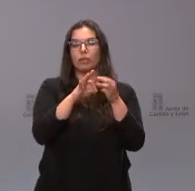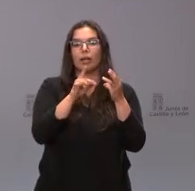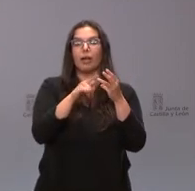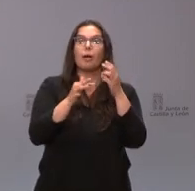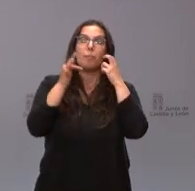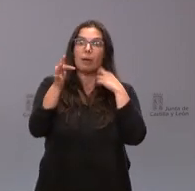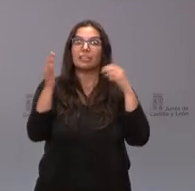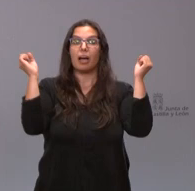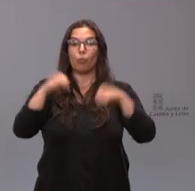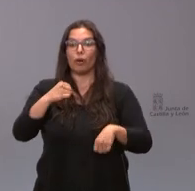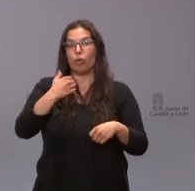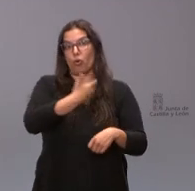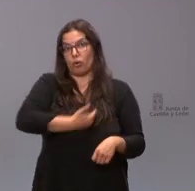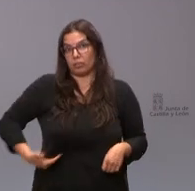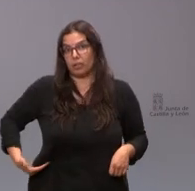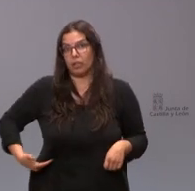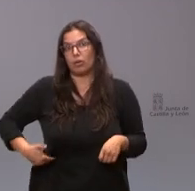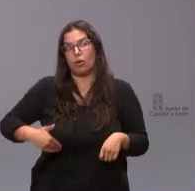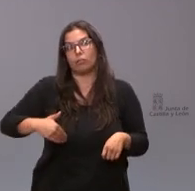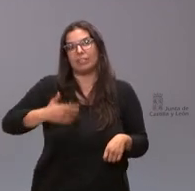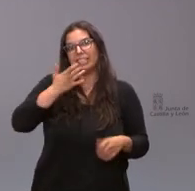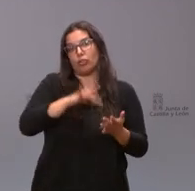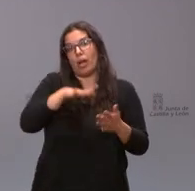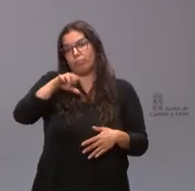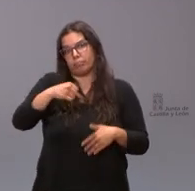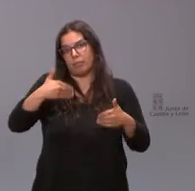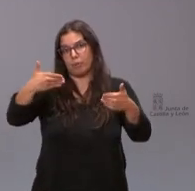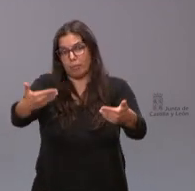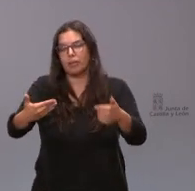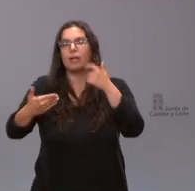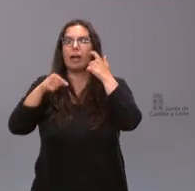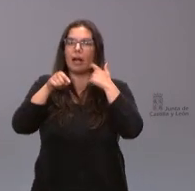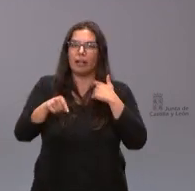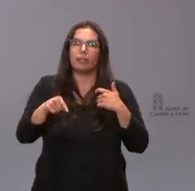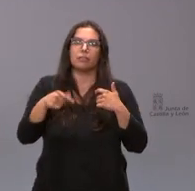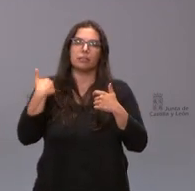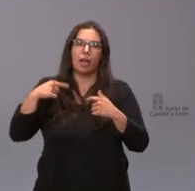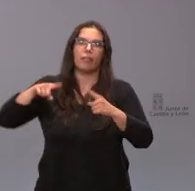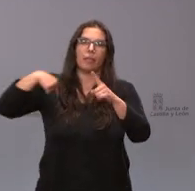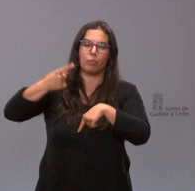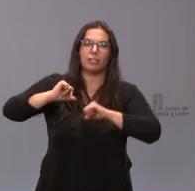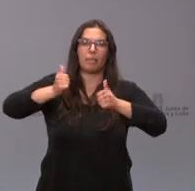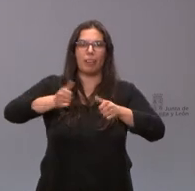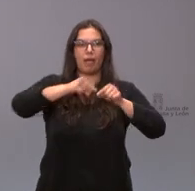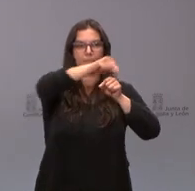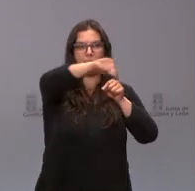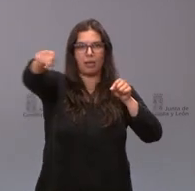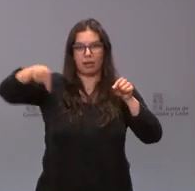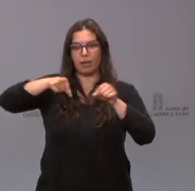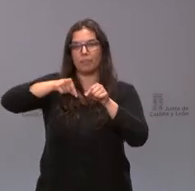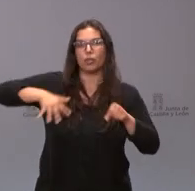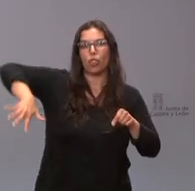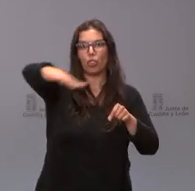caso las correspondientes expropiaciones que llevarían un poco más de tiempo es el momento de proceder ya con la perimetración de la zona